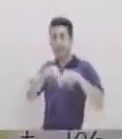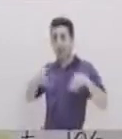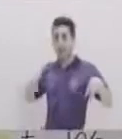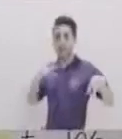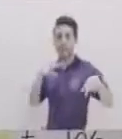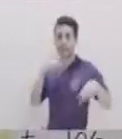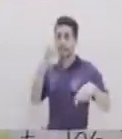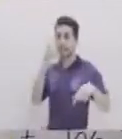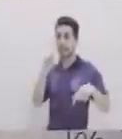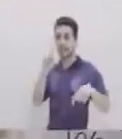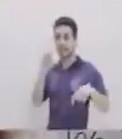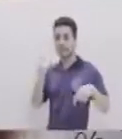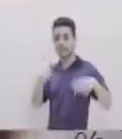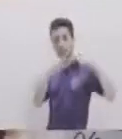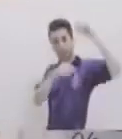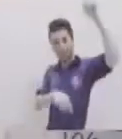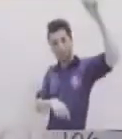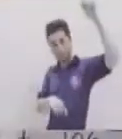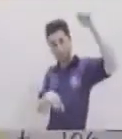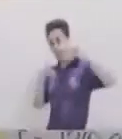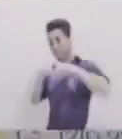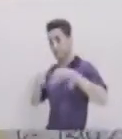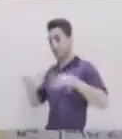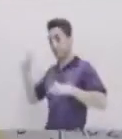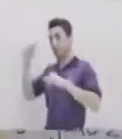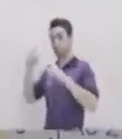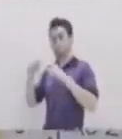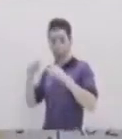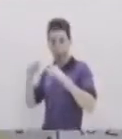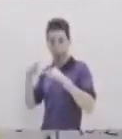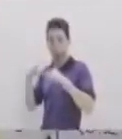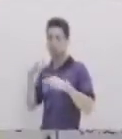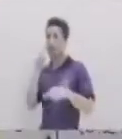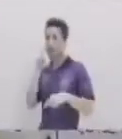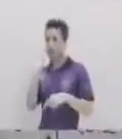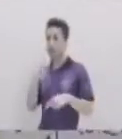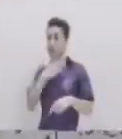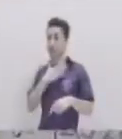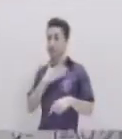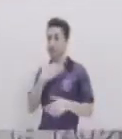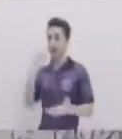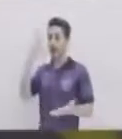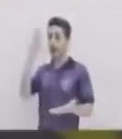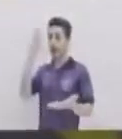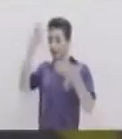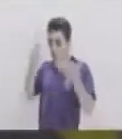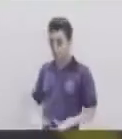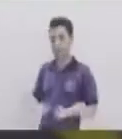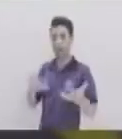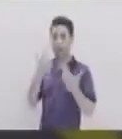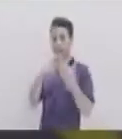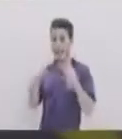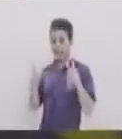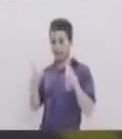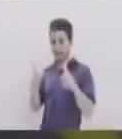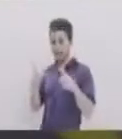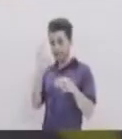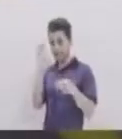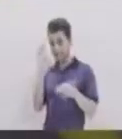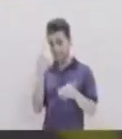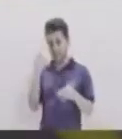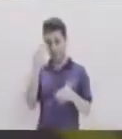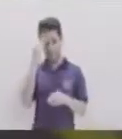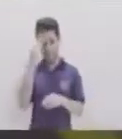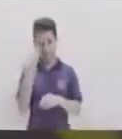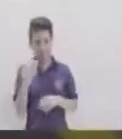¿Verdad? Y esto es Caída libre Cuando los objetos Van a caer ¿De acuerdo? Perfecto Michelle Pues muchas gracias